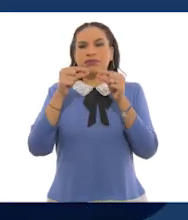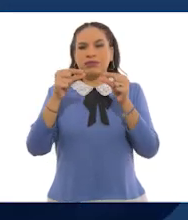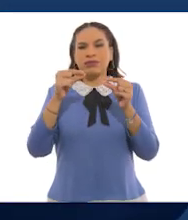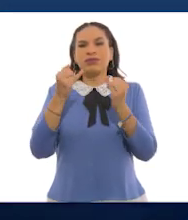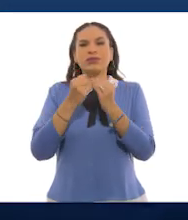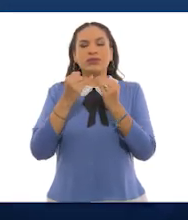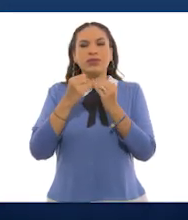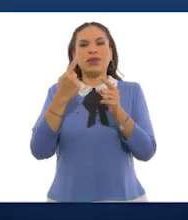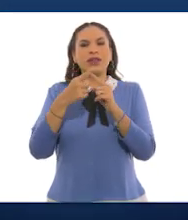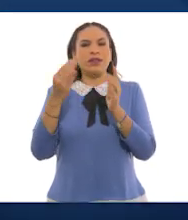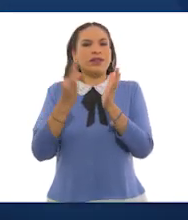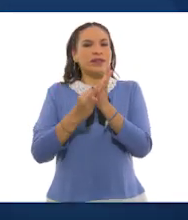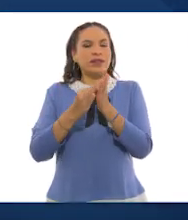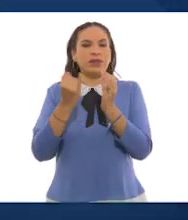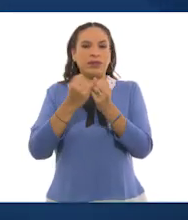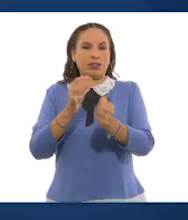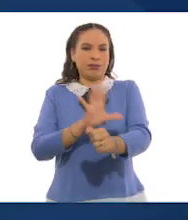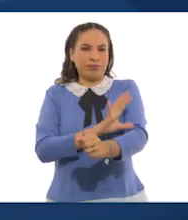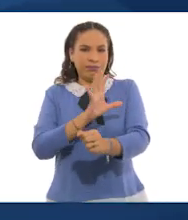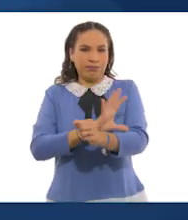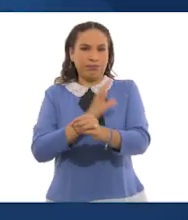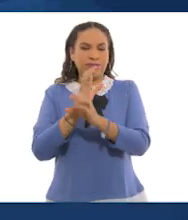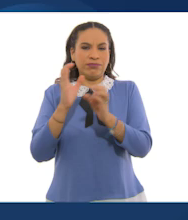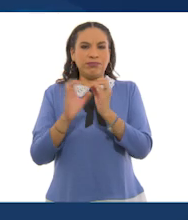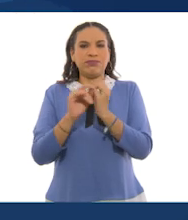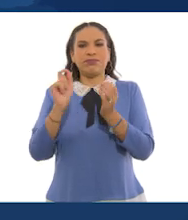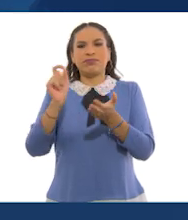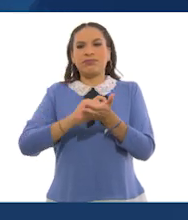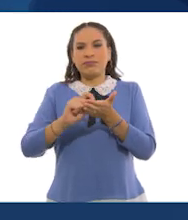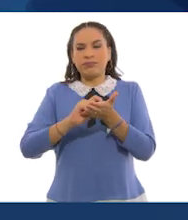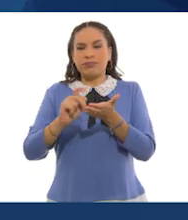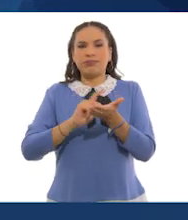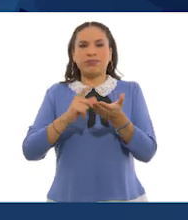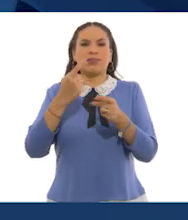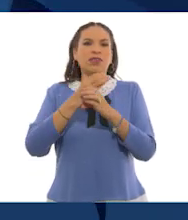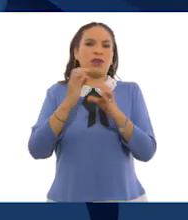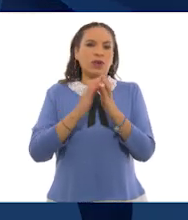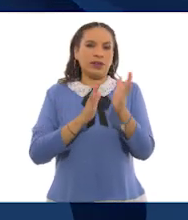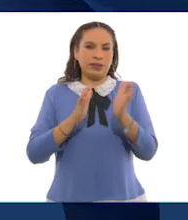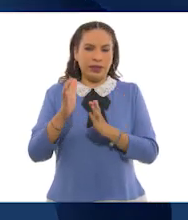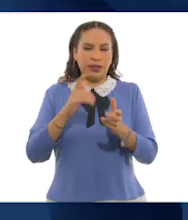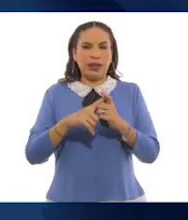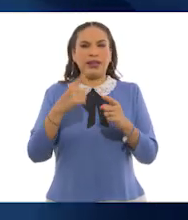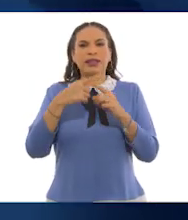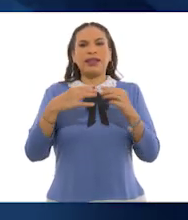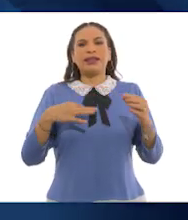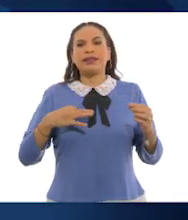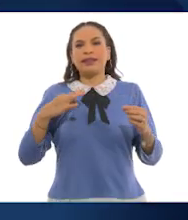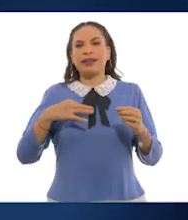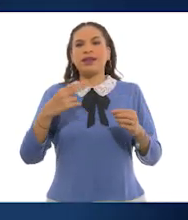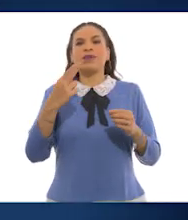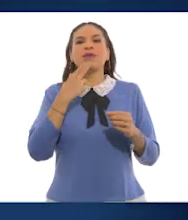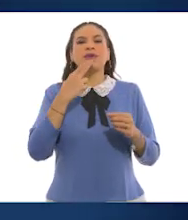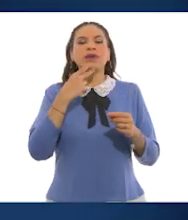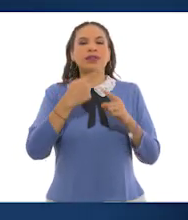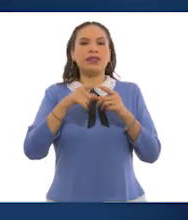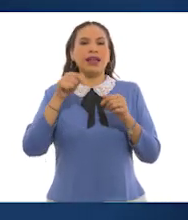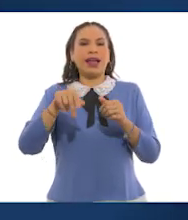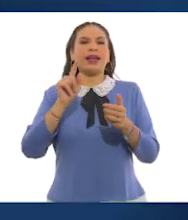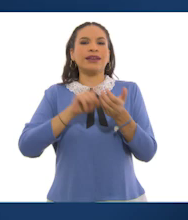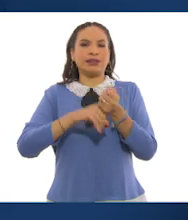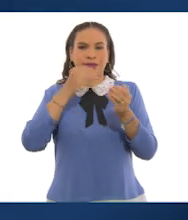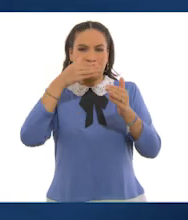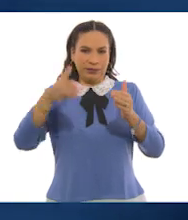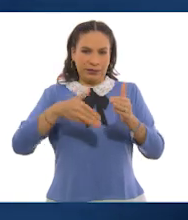Así como aparatos electrónicos, polígrafos, productos de cerámica, textiles y utensilios de cocina.